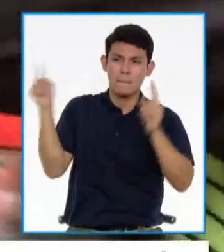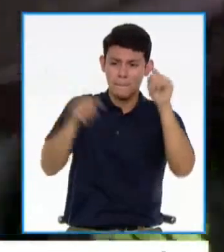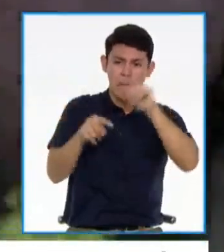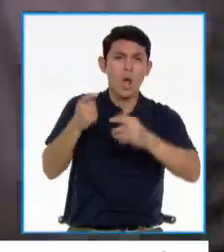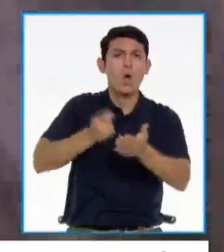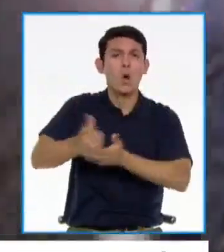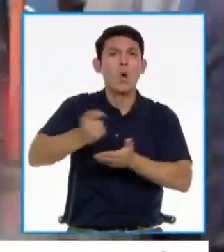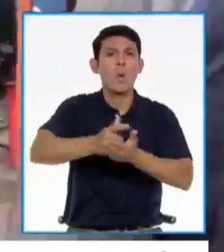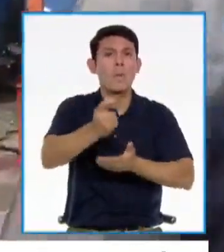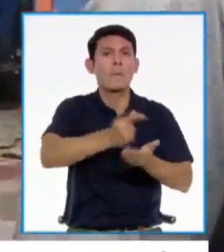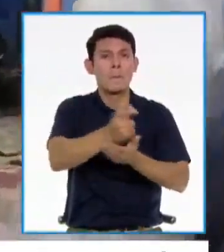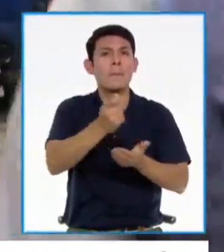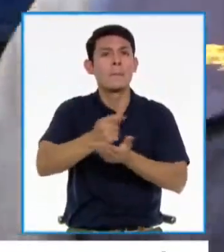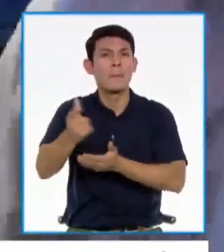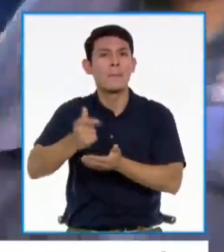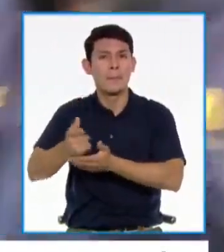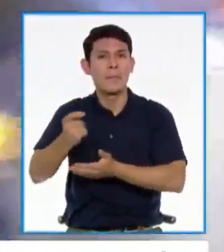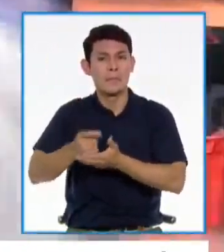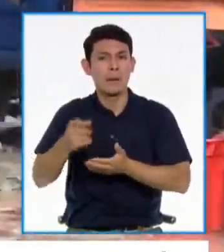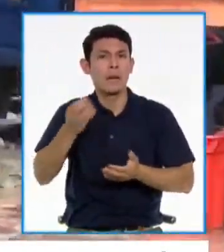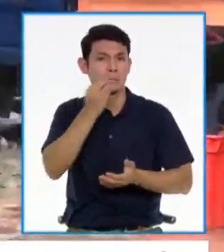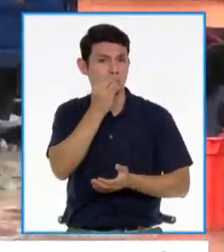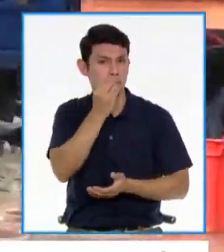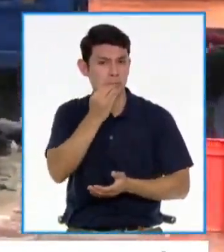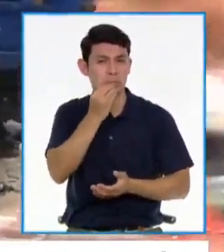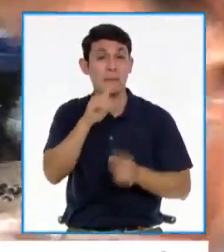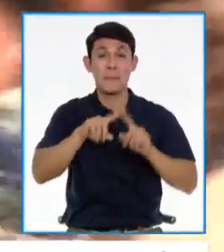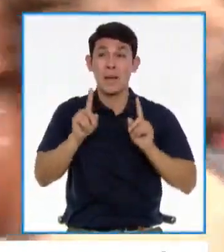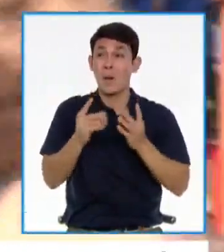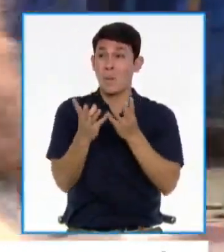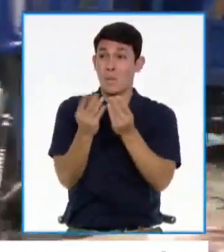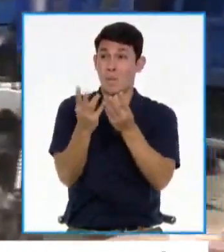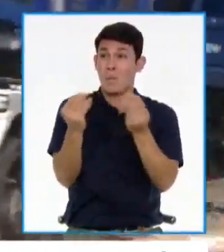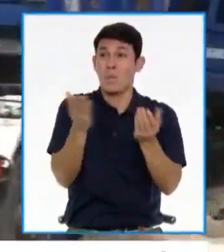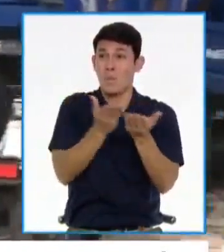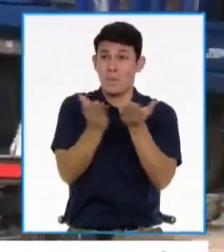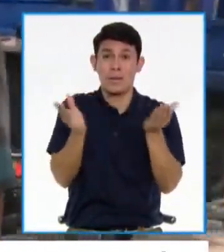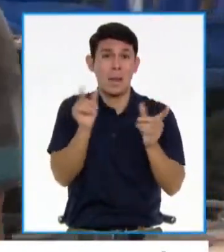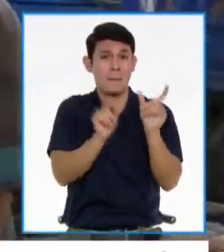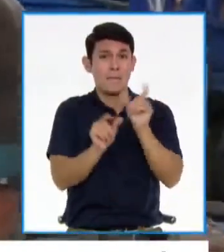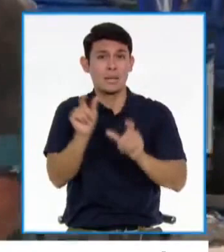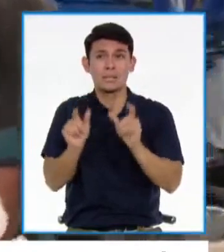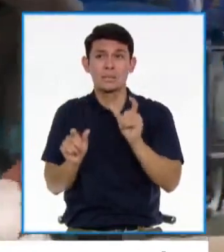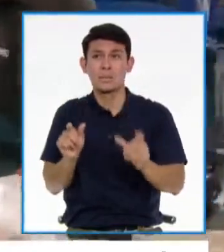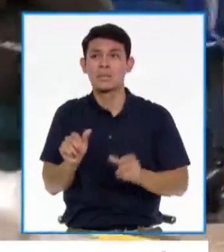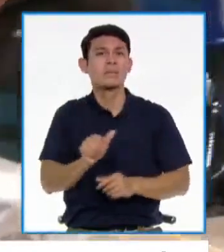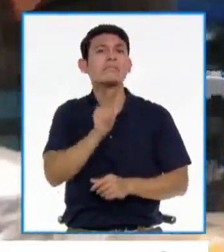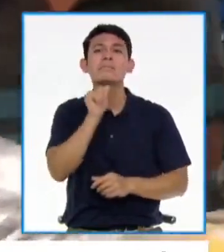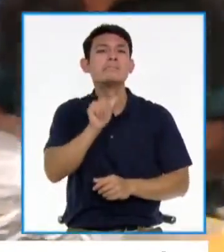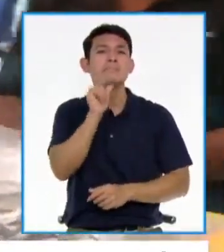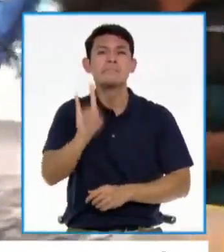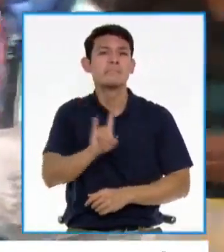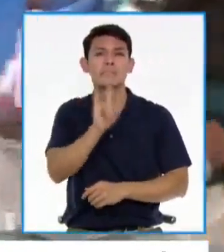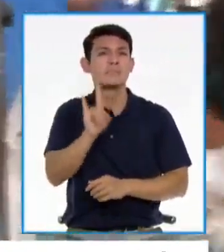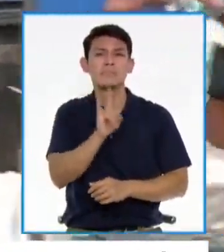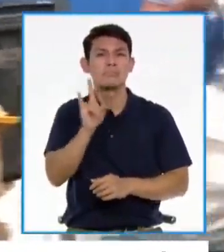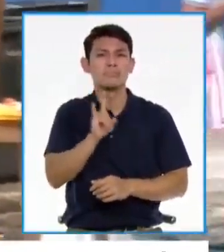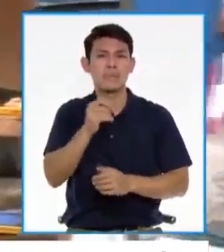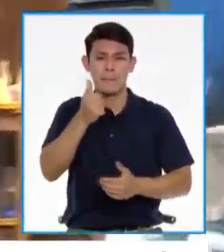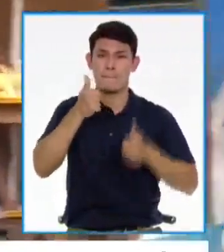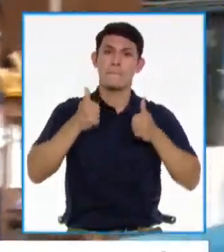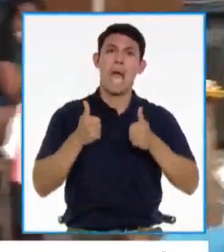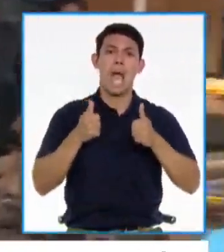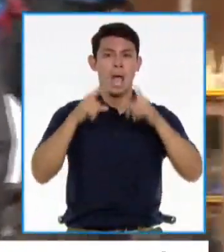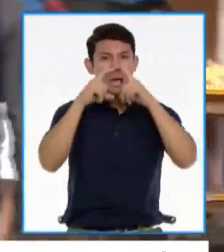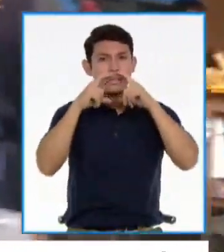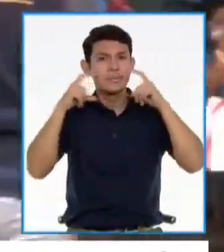sus productos de primera necesidad. Sin embargo, muchas de estas personas no están utilizando correctamente la